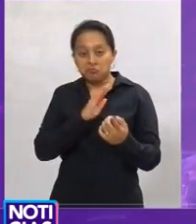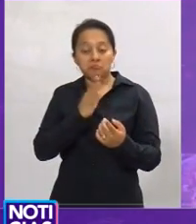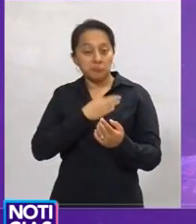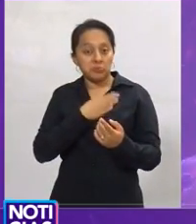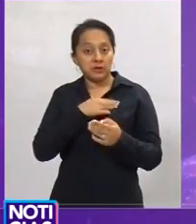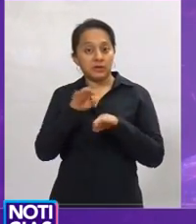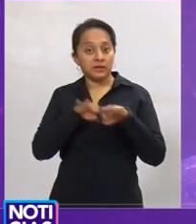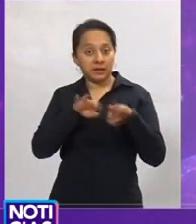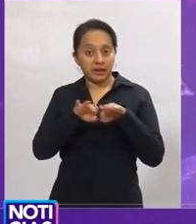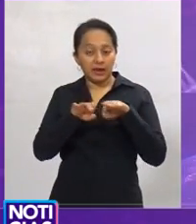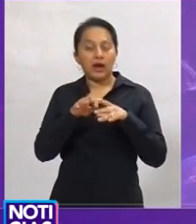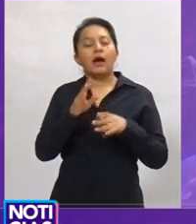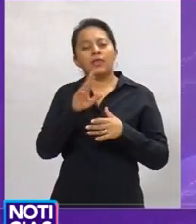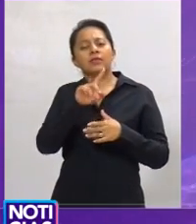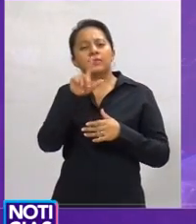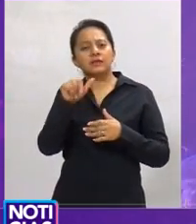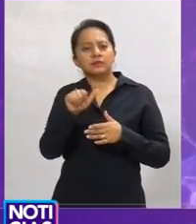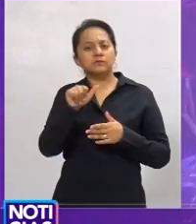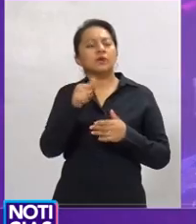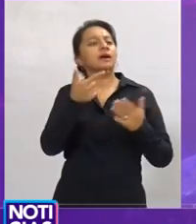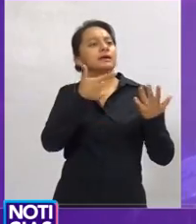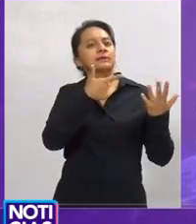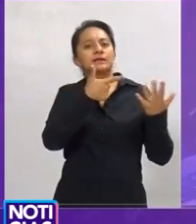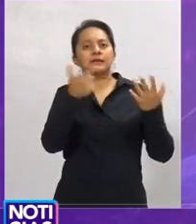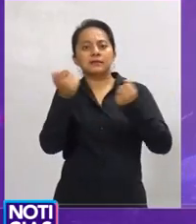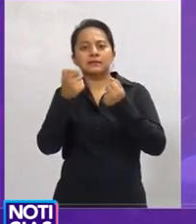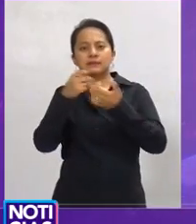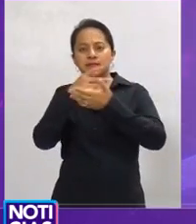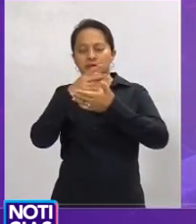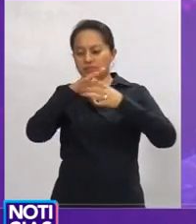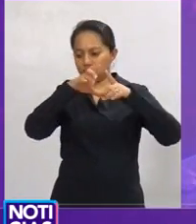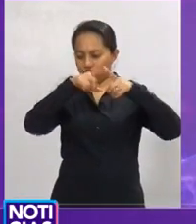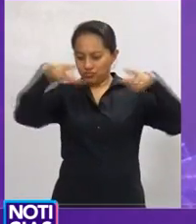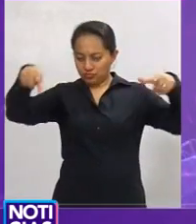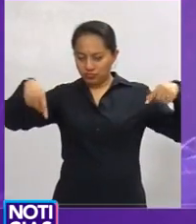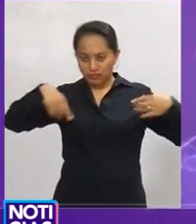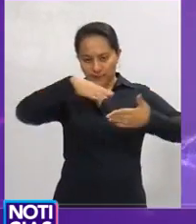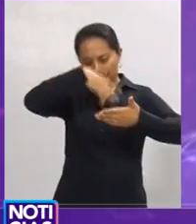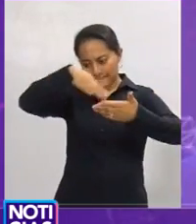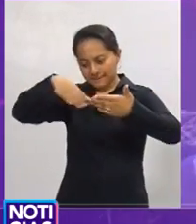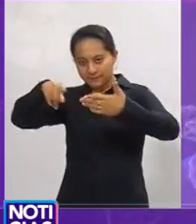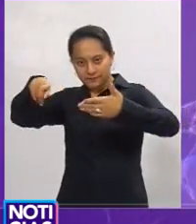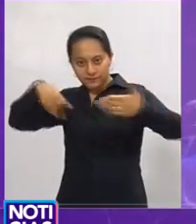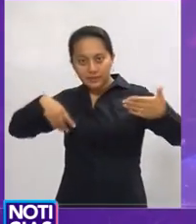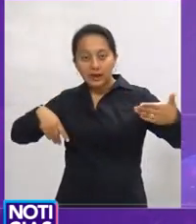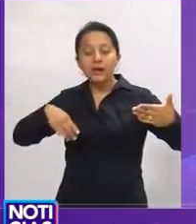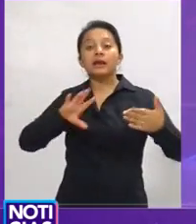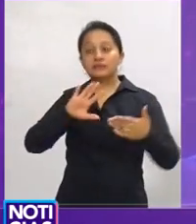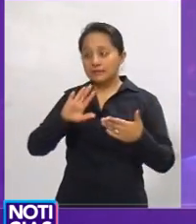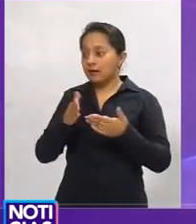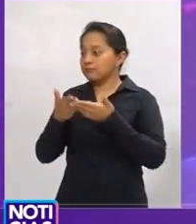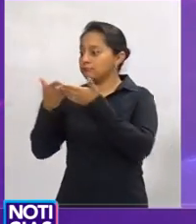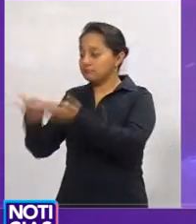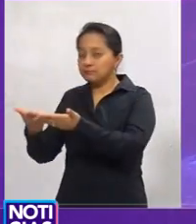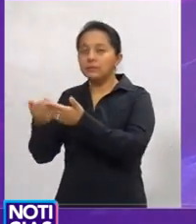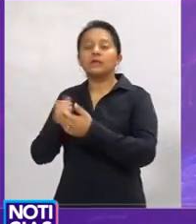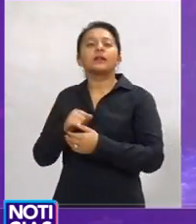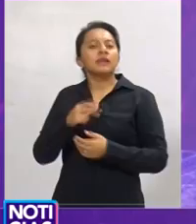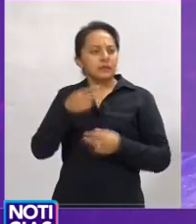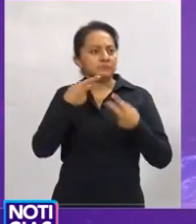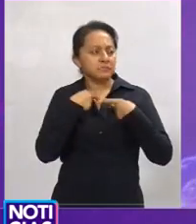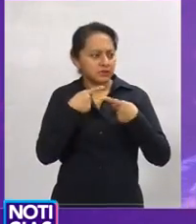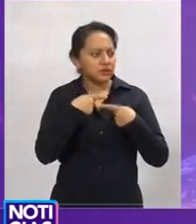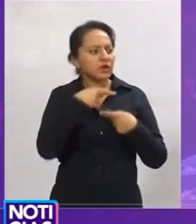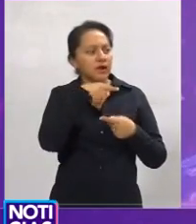tenemos elaborados para este proyecto. Obviamente hay que considerar que la persona que ellos nos propusieron está trabajando para el gobierno y se está